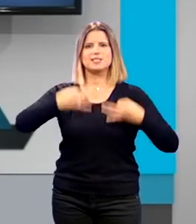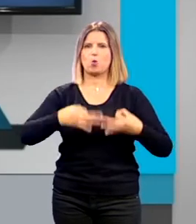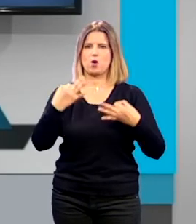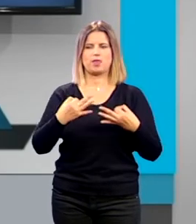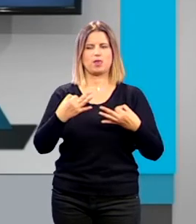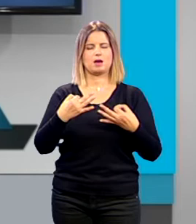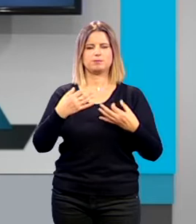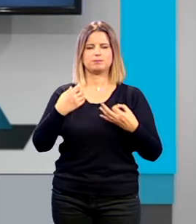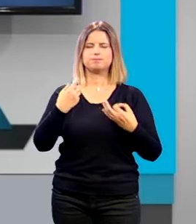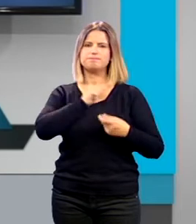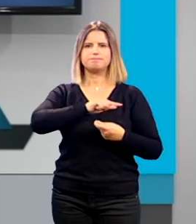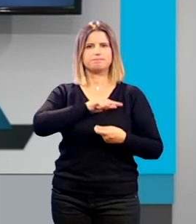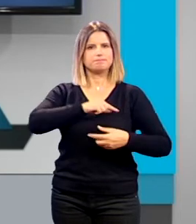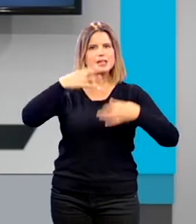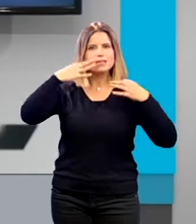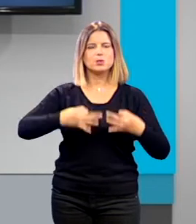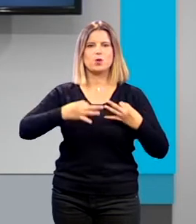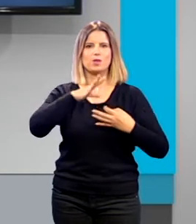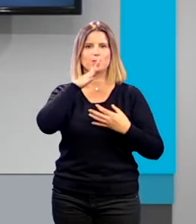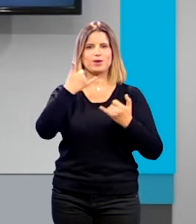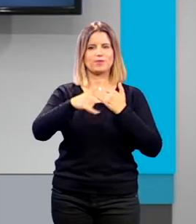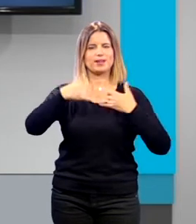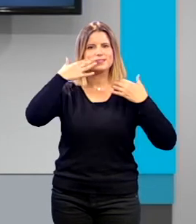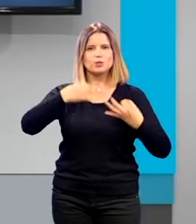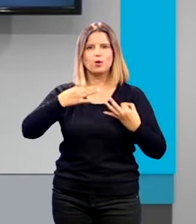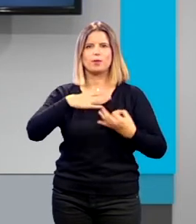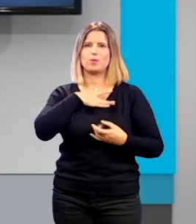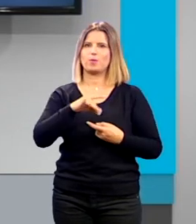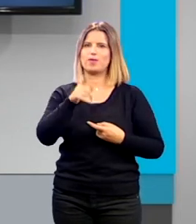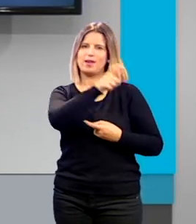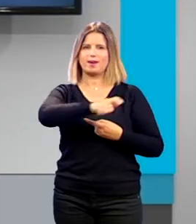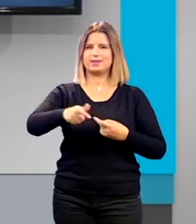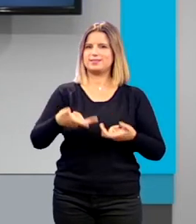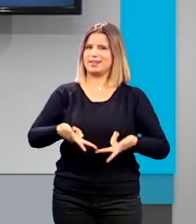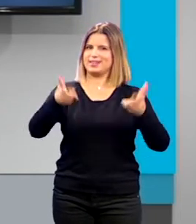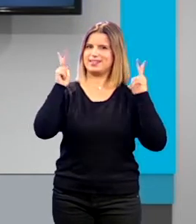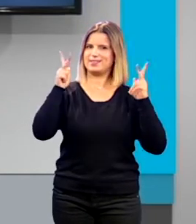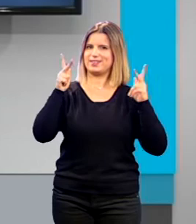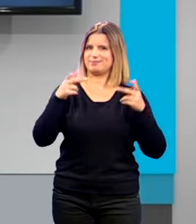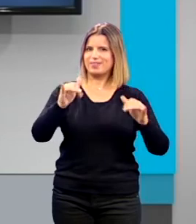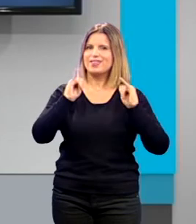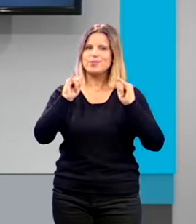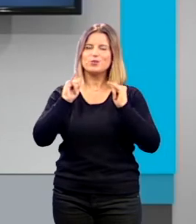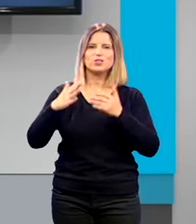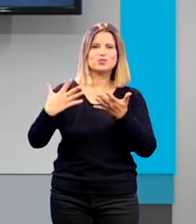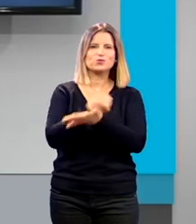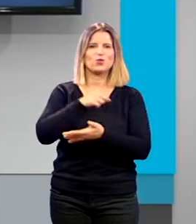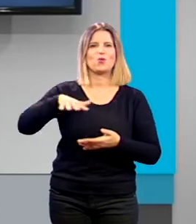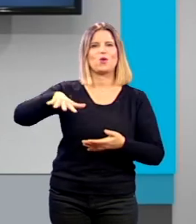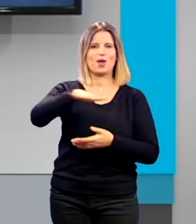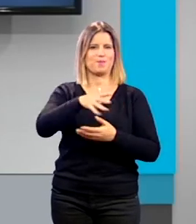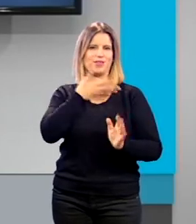porque esa seguridad lo que va a hacer es que la gente pueda disfrutar con total libertad de todos estos espacios que os estoy